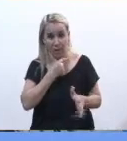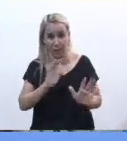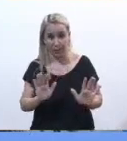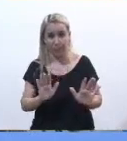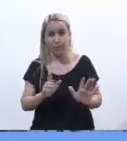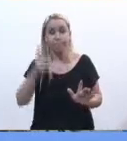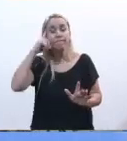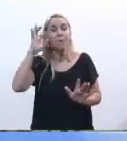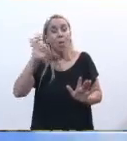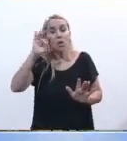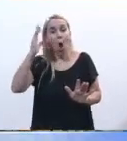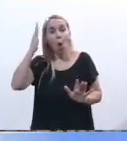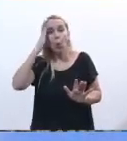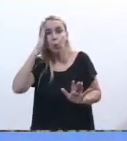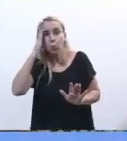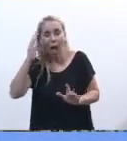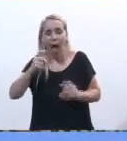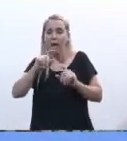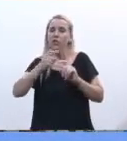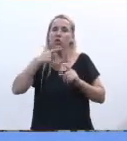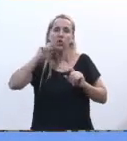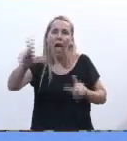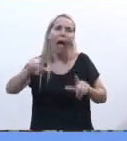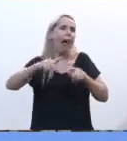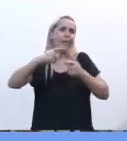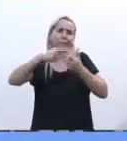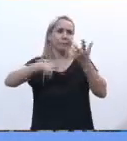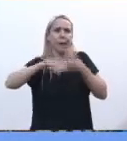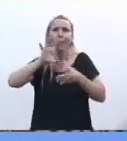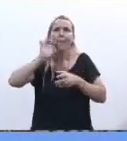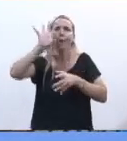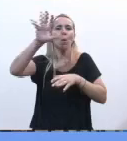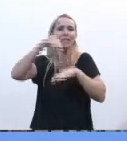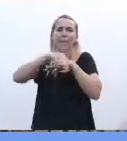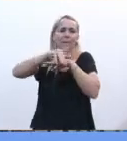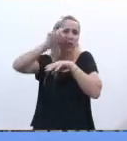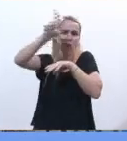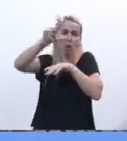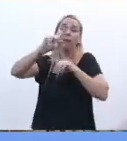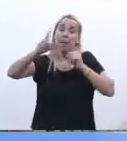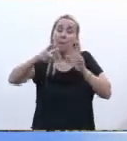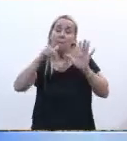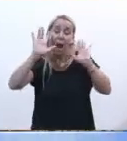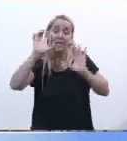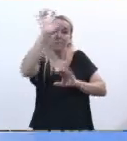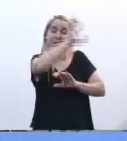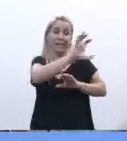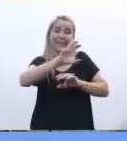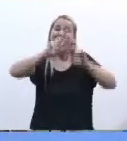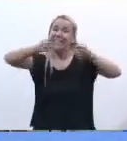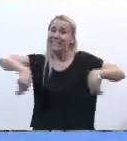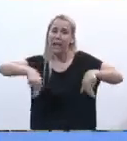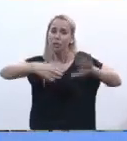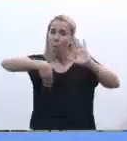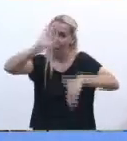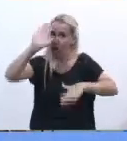de una visión cultural mayoritaria, social, cultural de la provincia de Misiones y creo de otras provincias, el rechazo también es